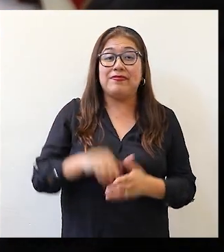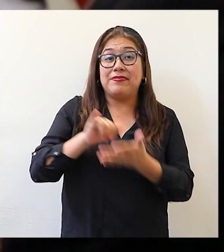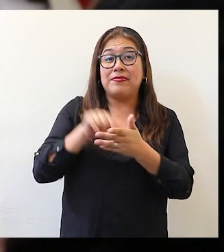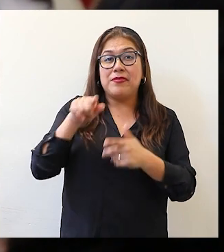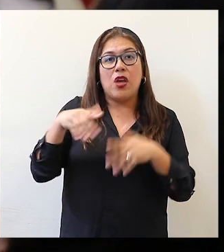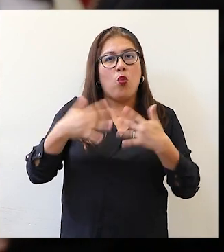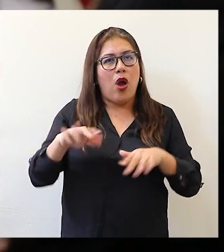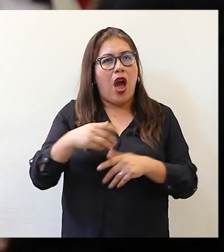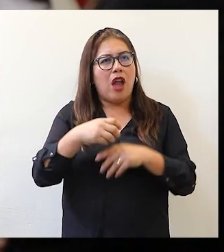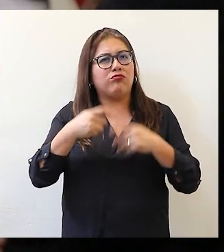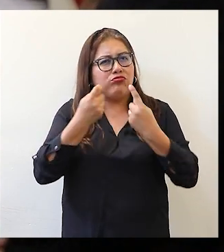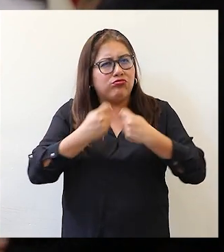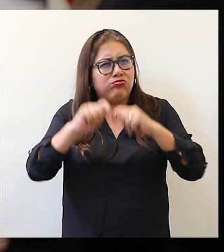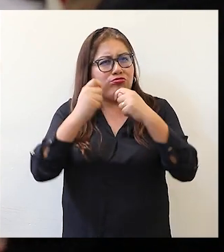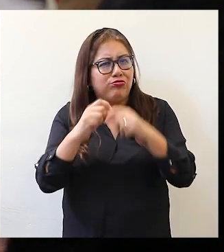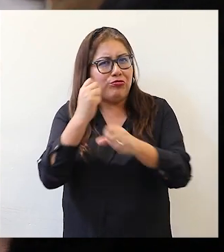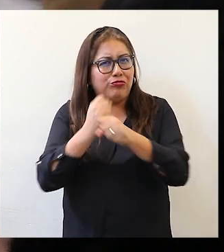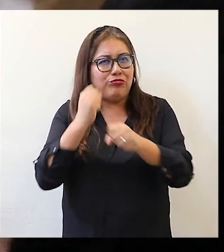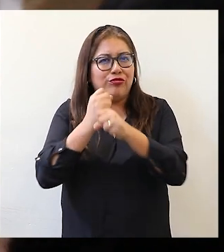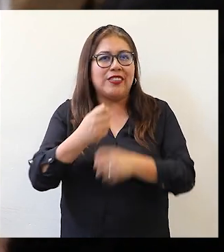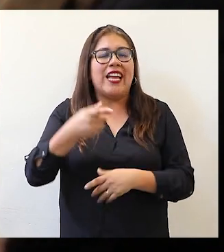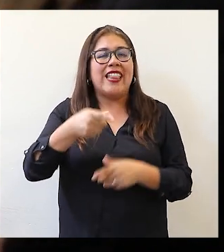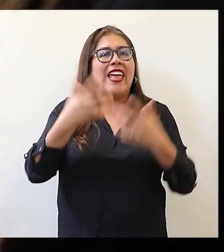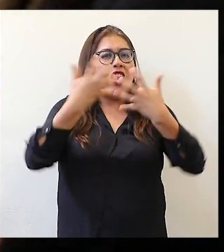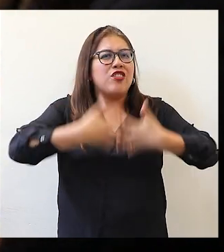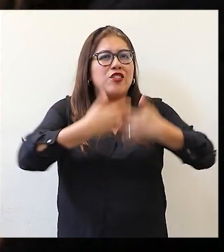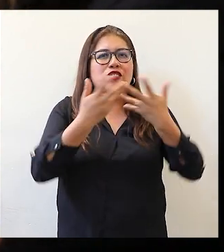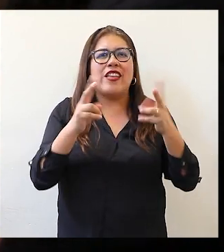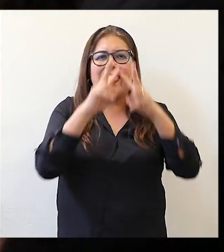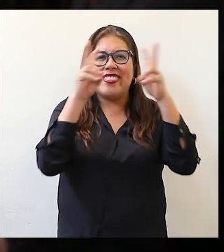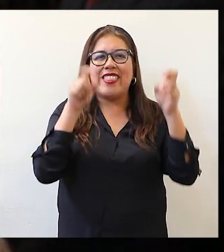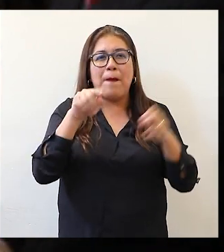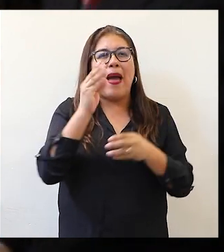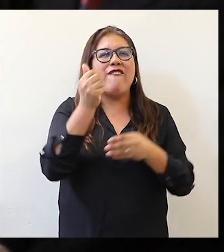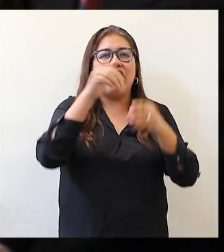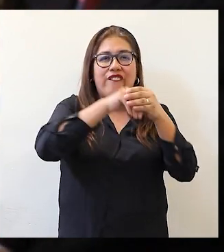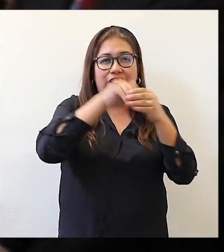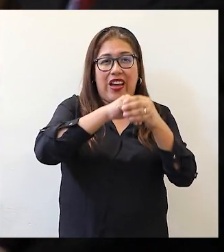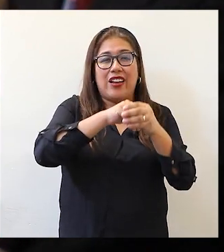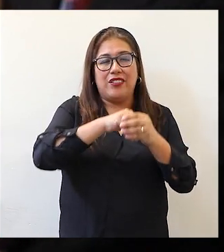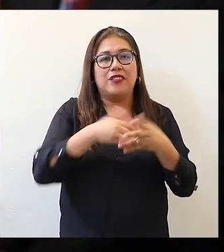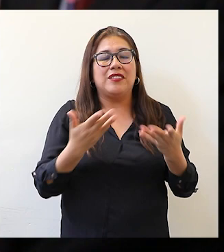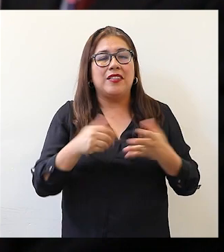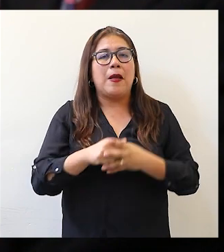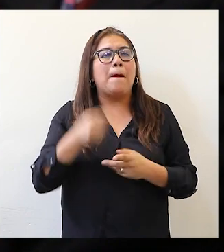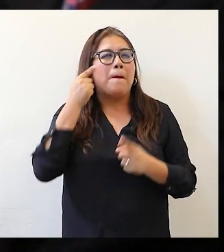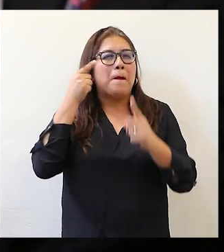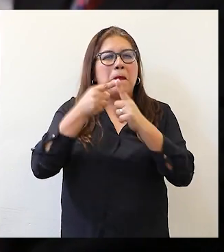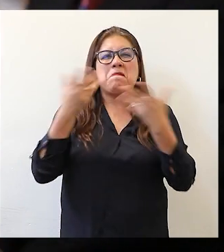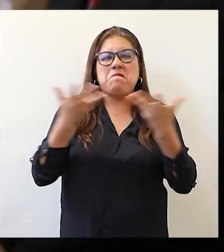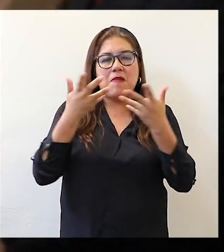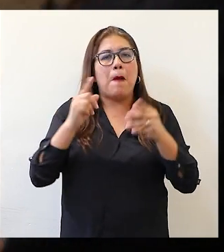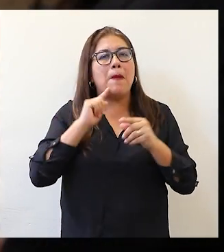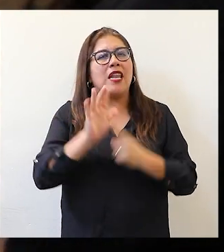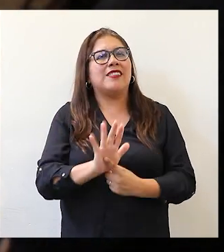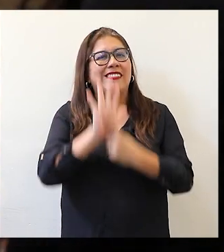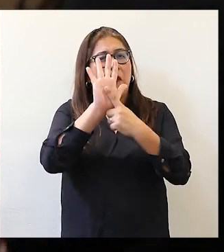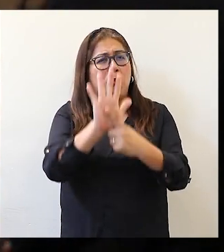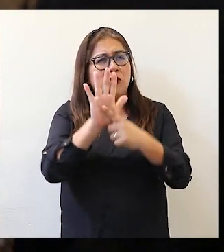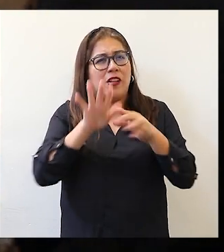es parte de un esfuerzo permanente que se viene haciendo desde la industria, desde el gremio, para propósitos de ampliar